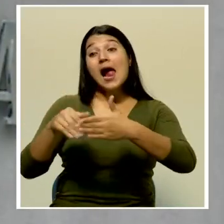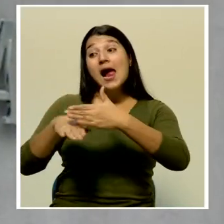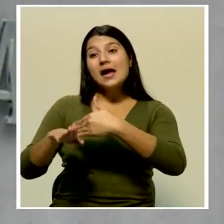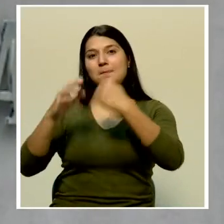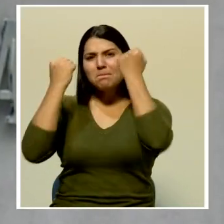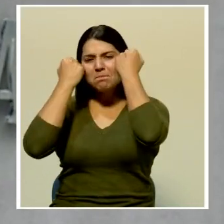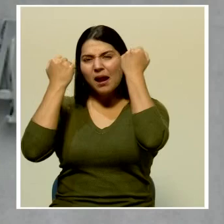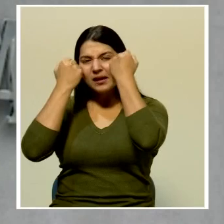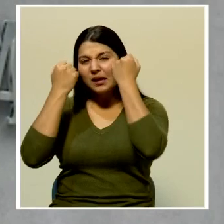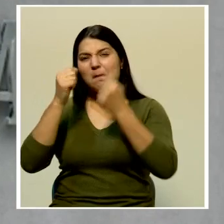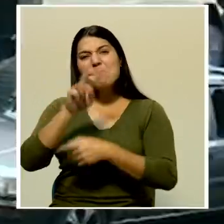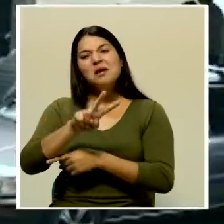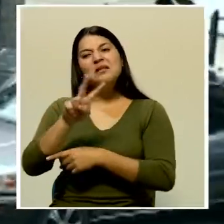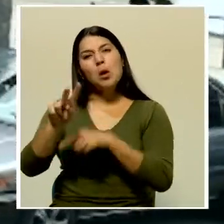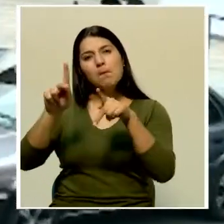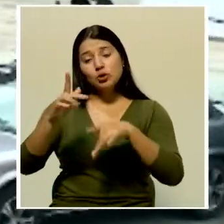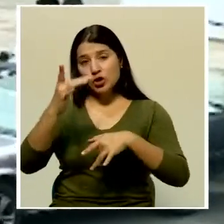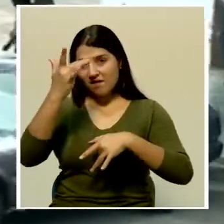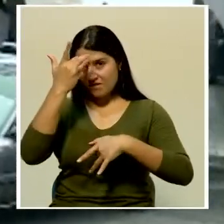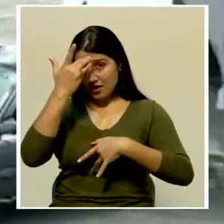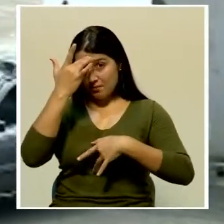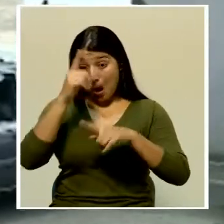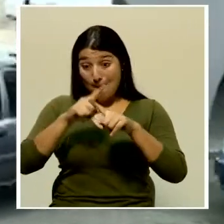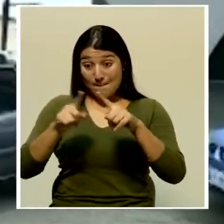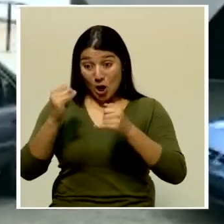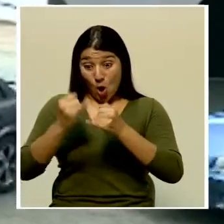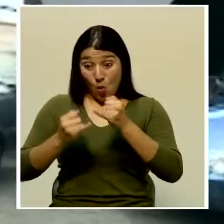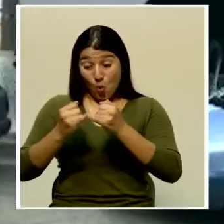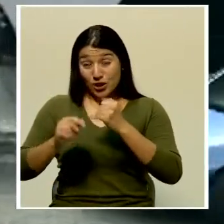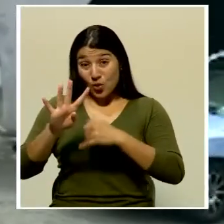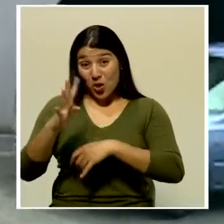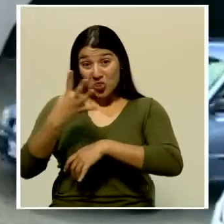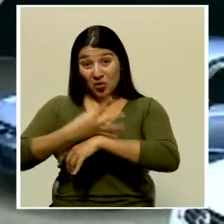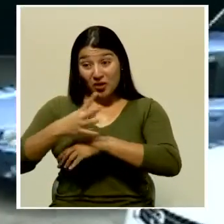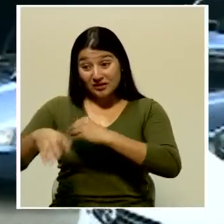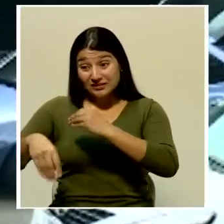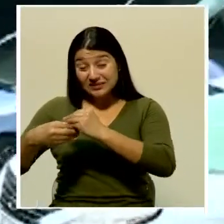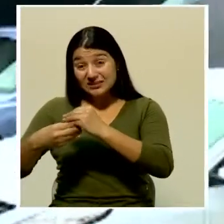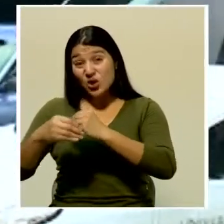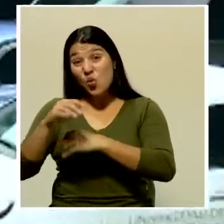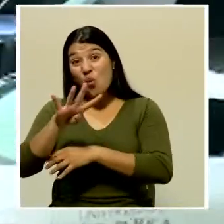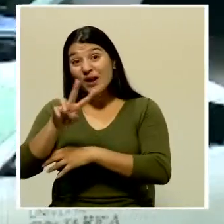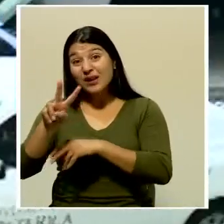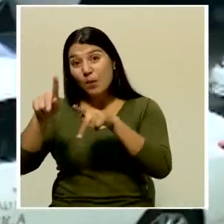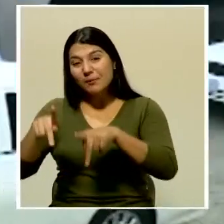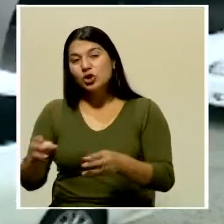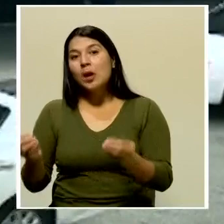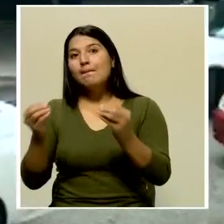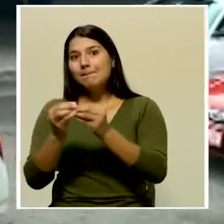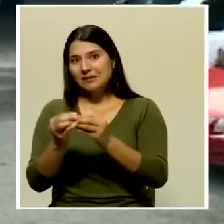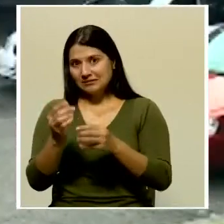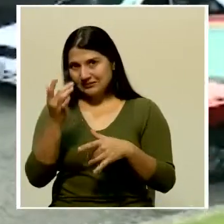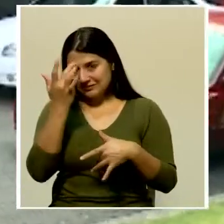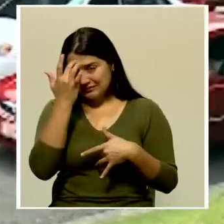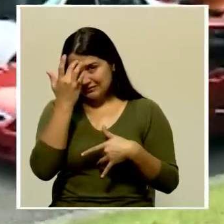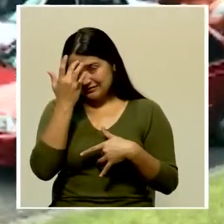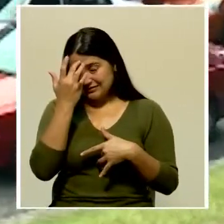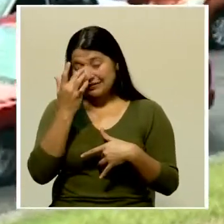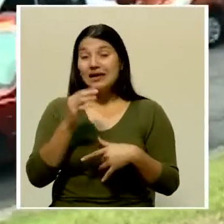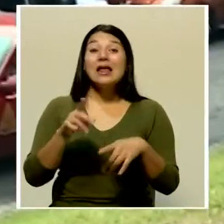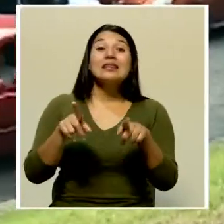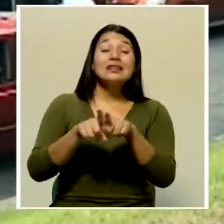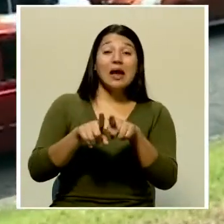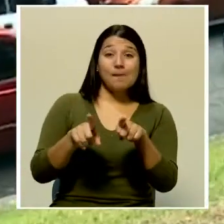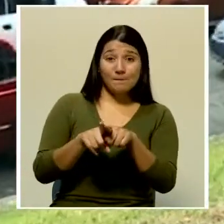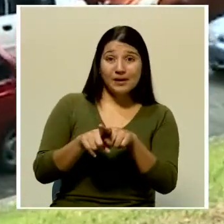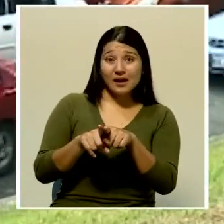contagiadas con COVID-19. En los últimos cuatro días se registraron 42 nuevos casos. A eso se le suma la presencia